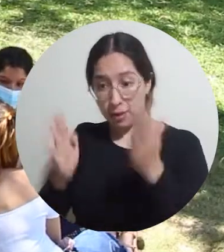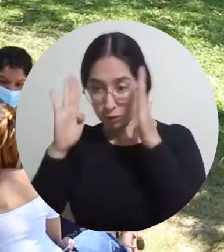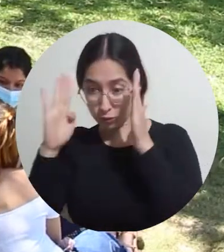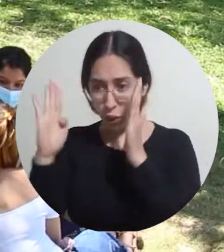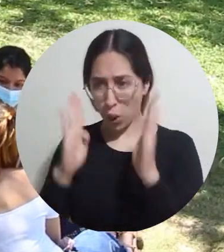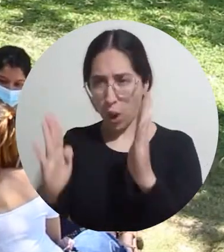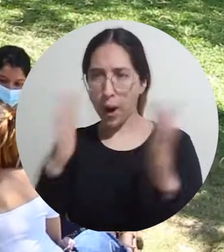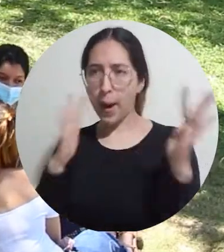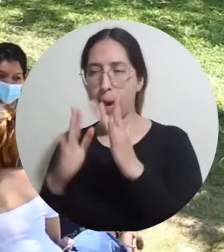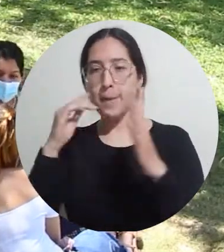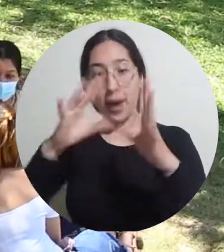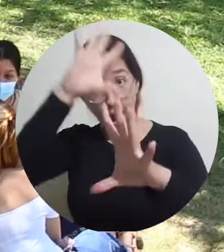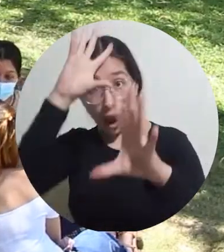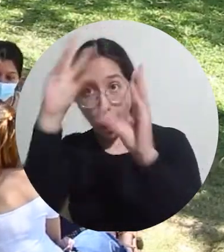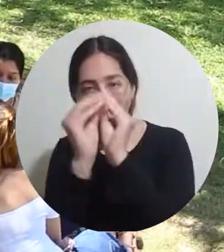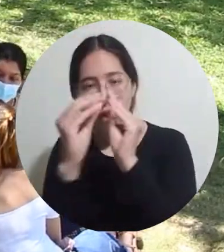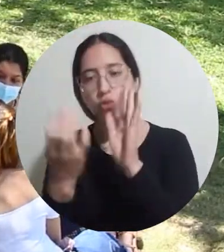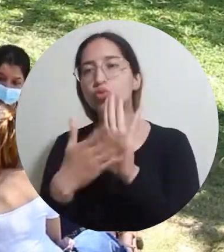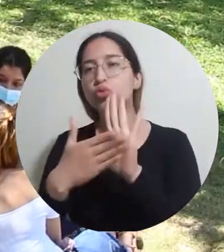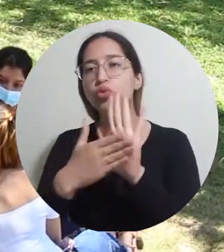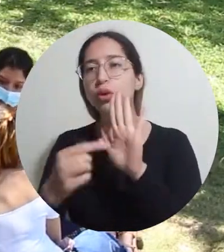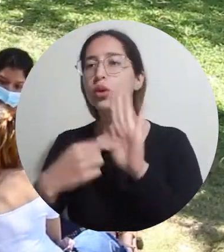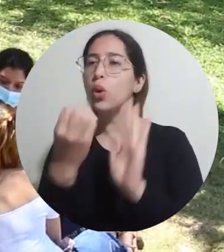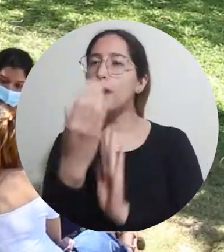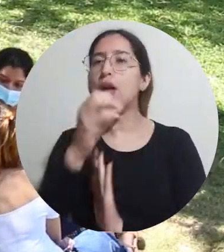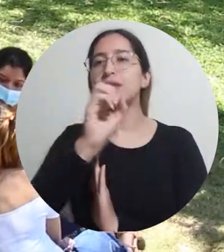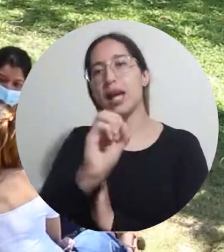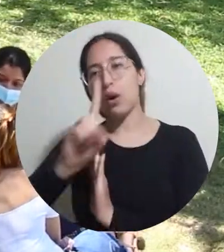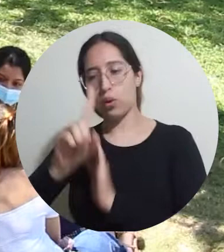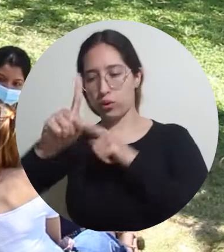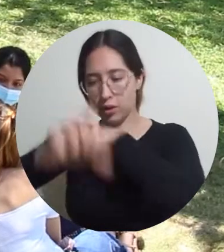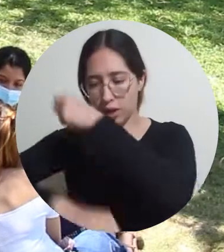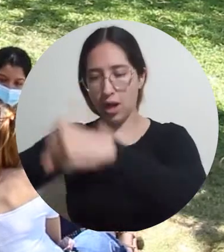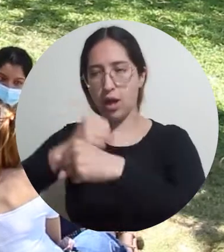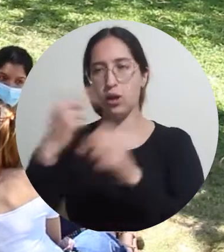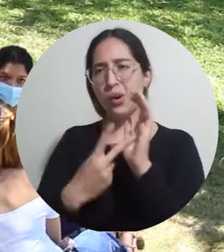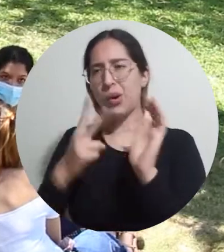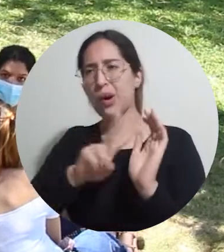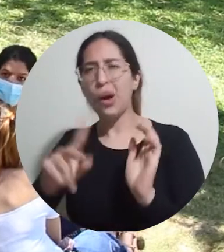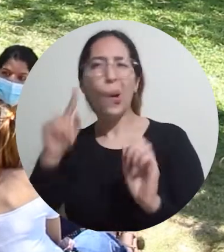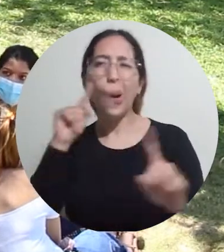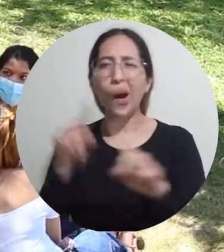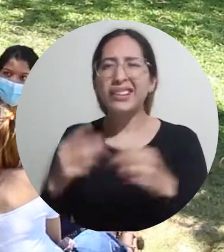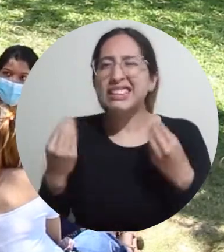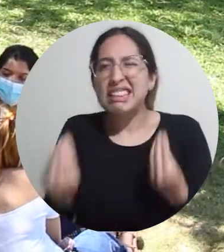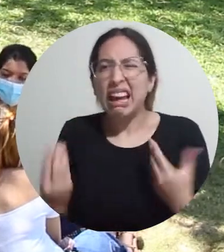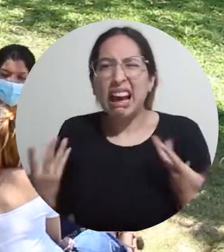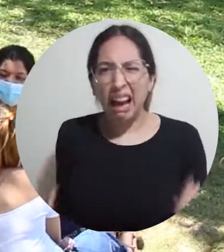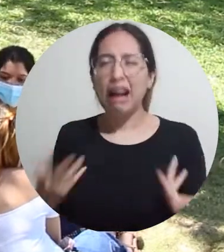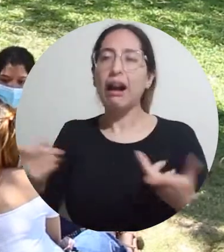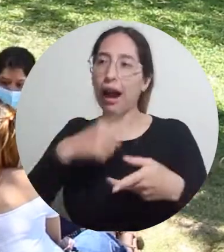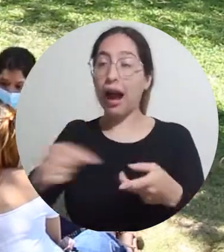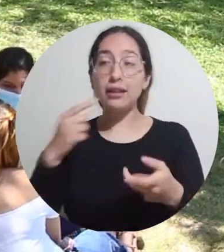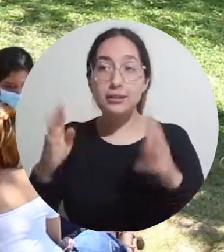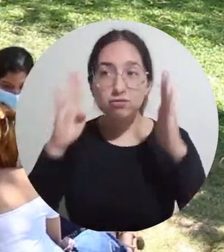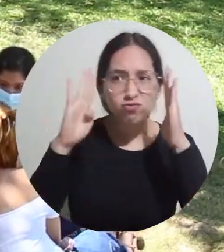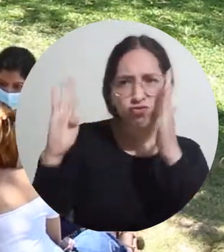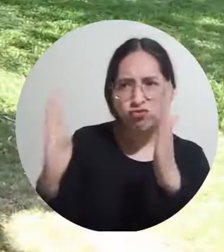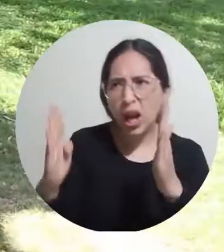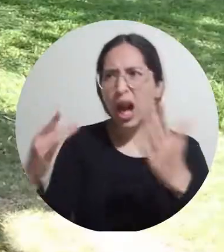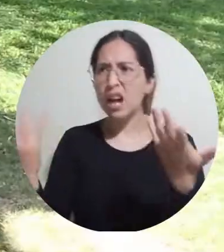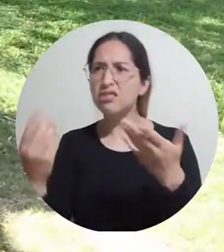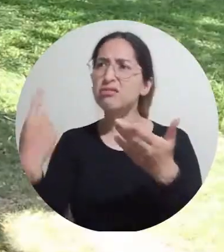enmarcado en el Acuerdo Académico 01 de 2022 como un espacio para la contención, para escuchar, para